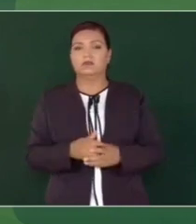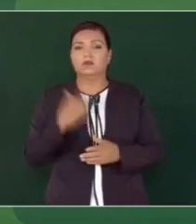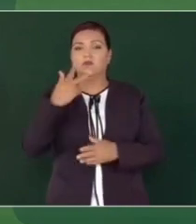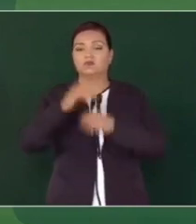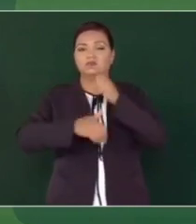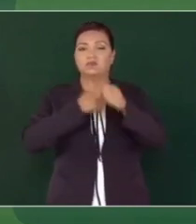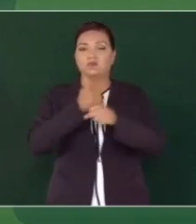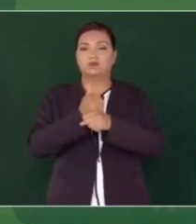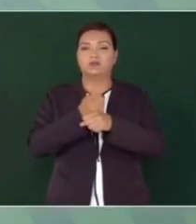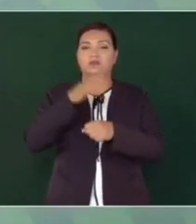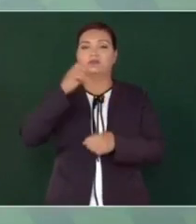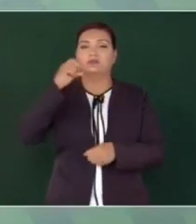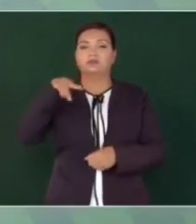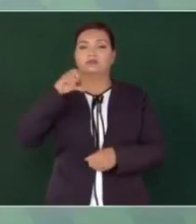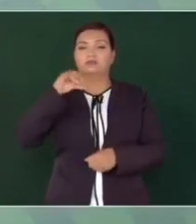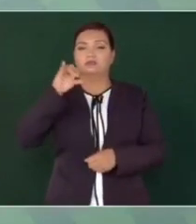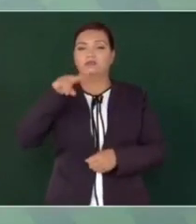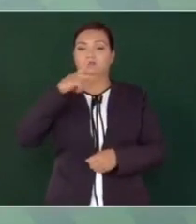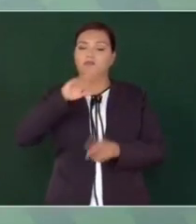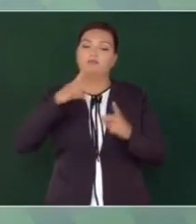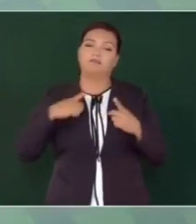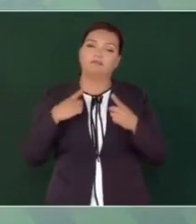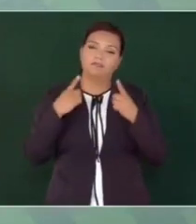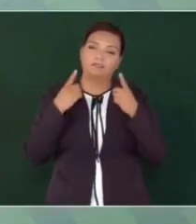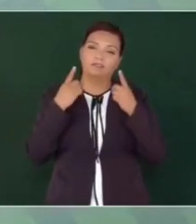por ceder